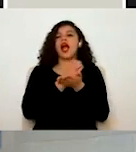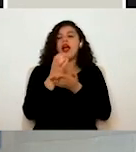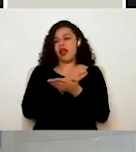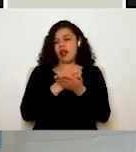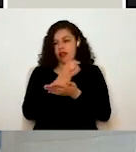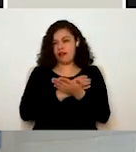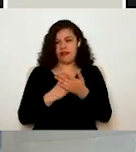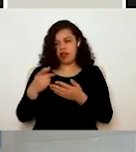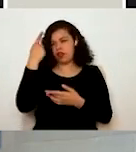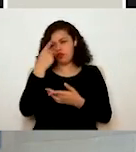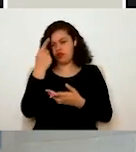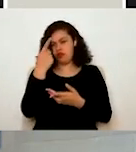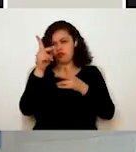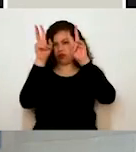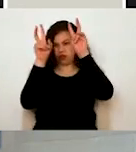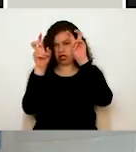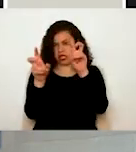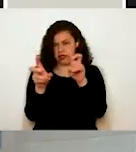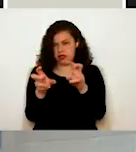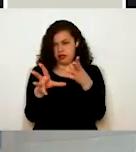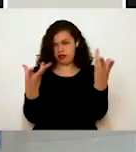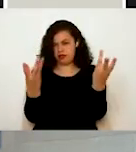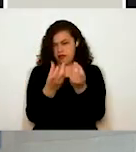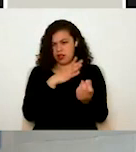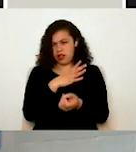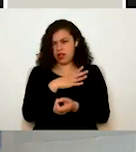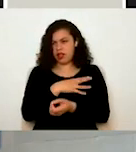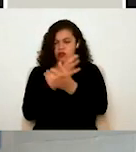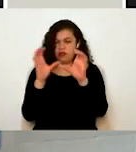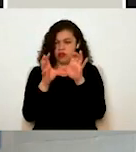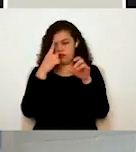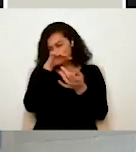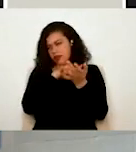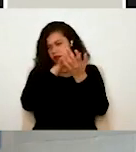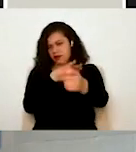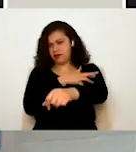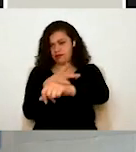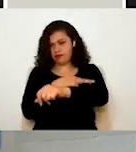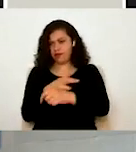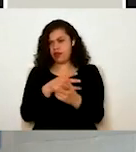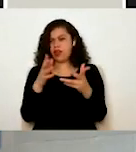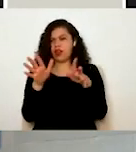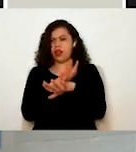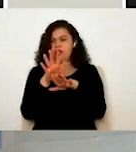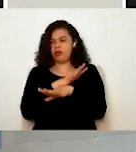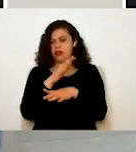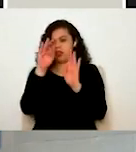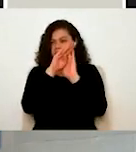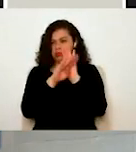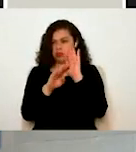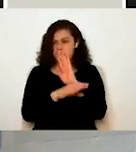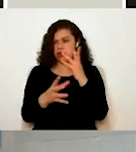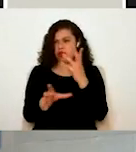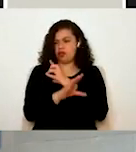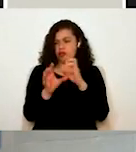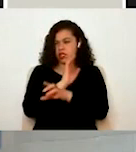solo módulo, ¿no? Tenemos constancia de inscripción al registro, fondos de apoyo económico, reforma de estatutos, enajenación de bienes y si lo